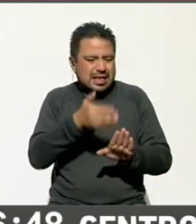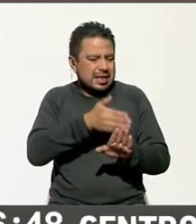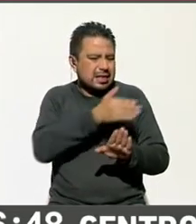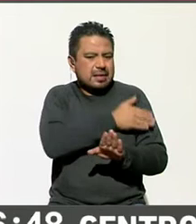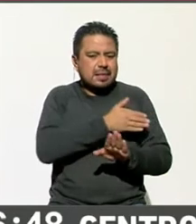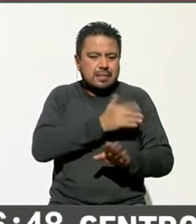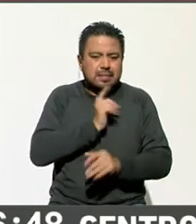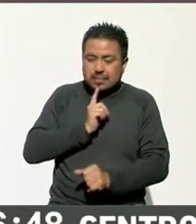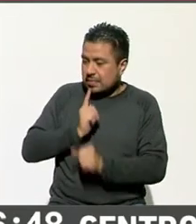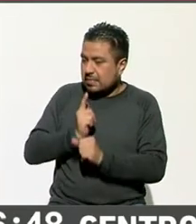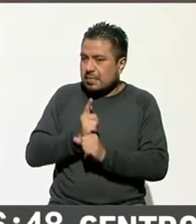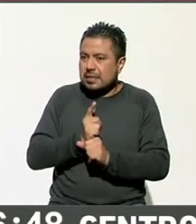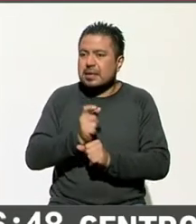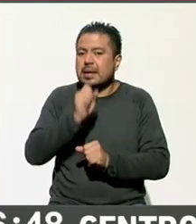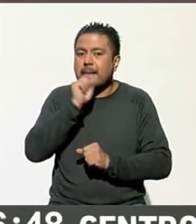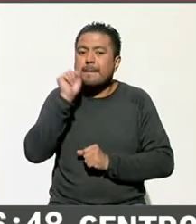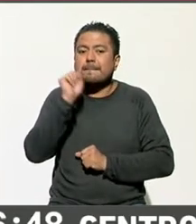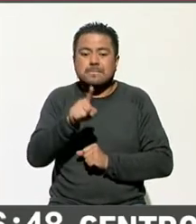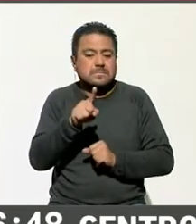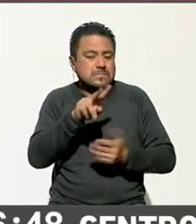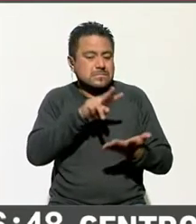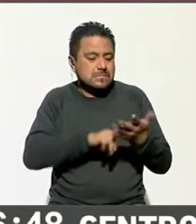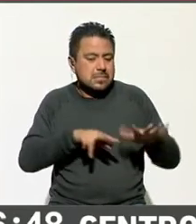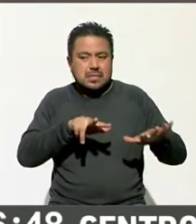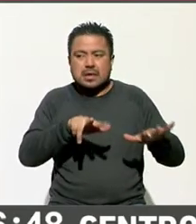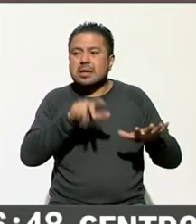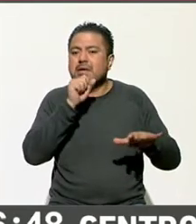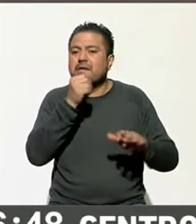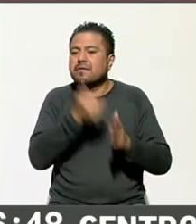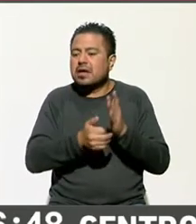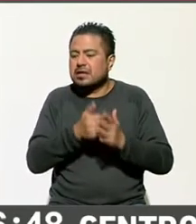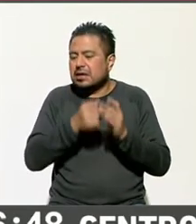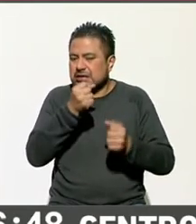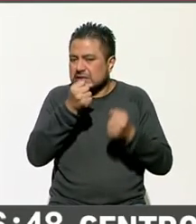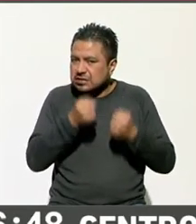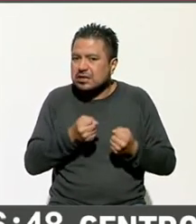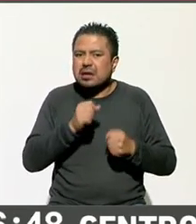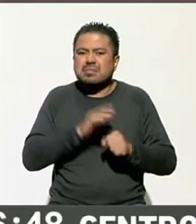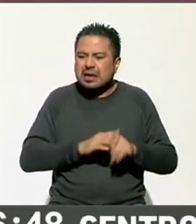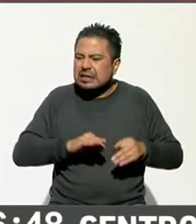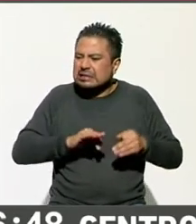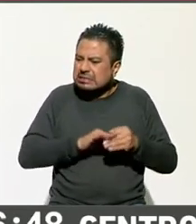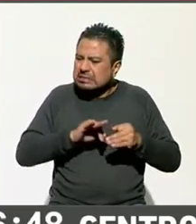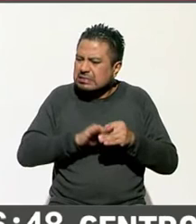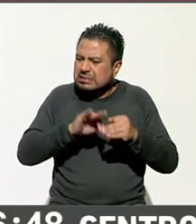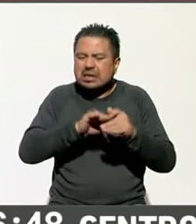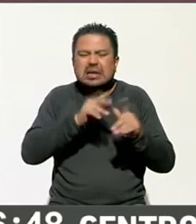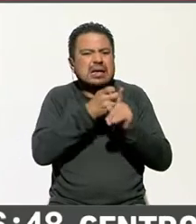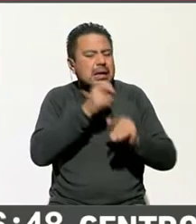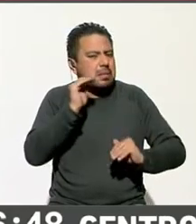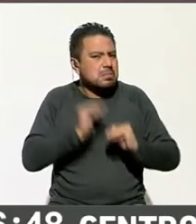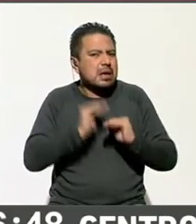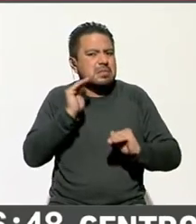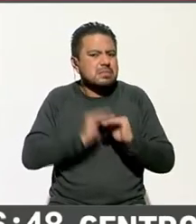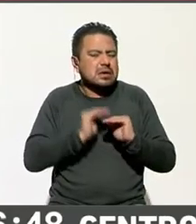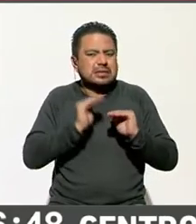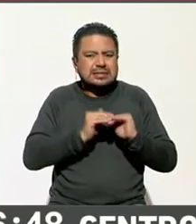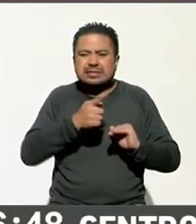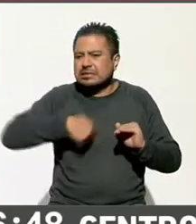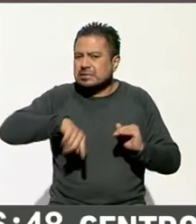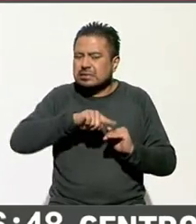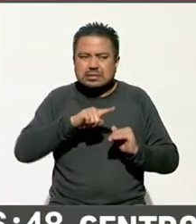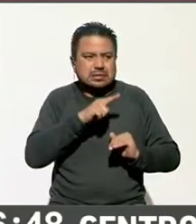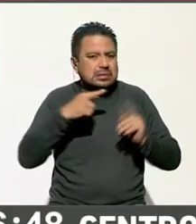veremos que salve el 18%, la inseguridad ha sido constantemente lo que más ha importado a los